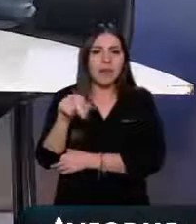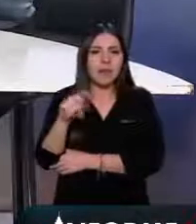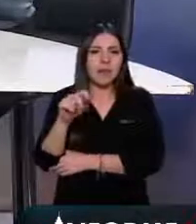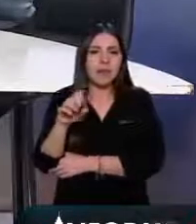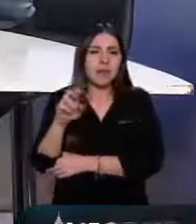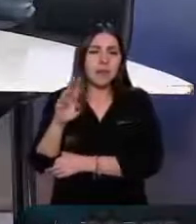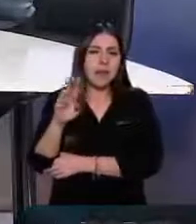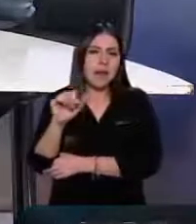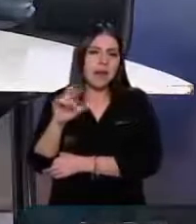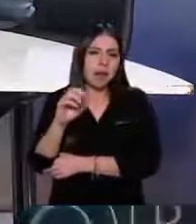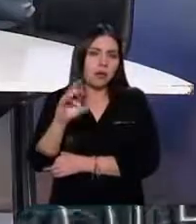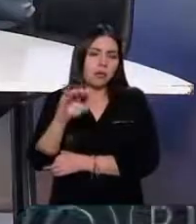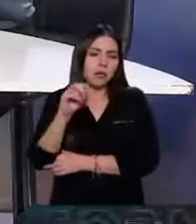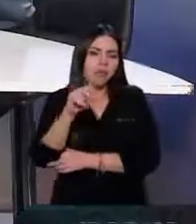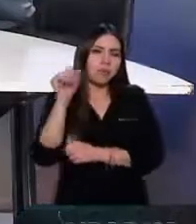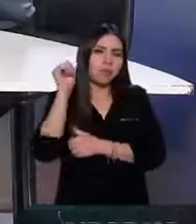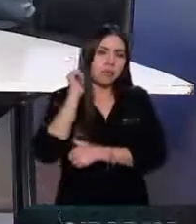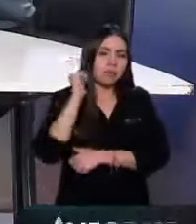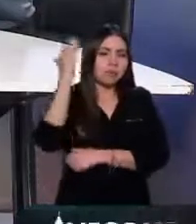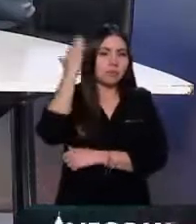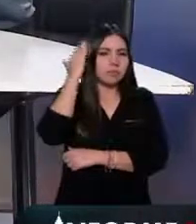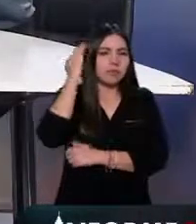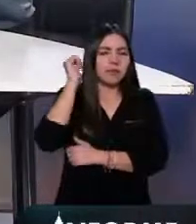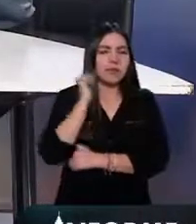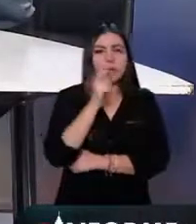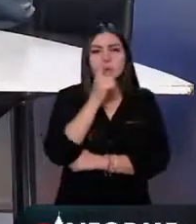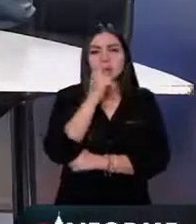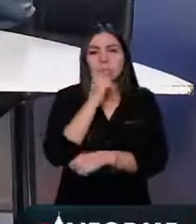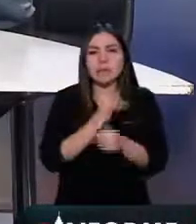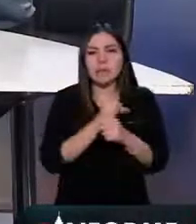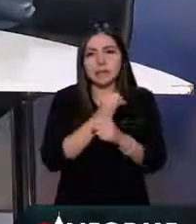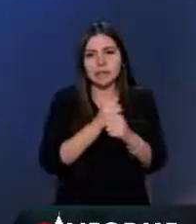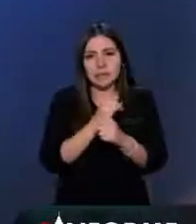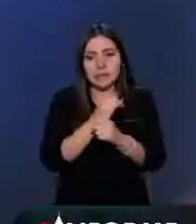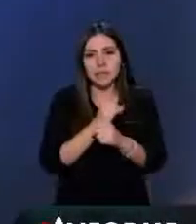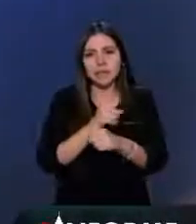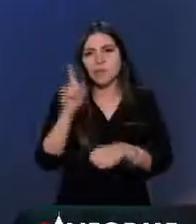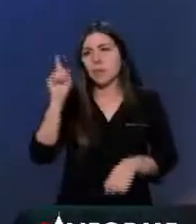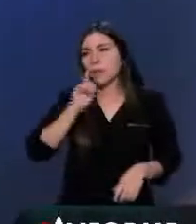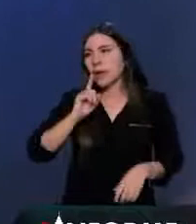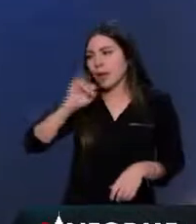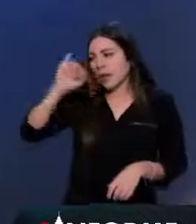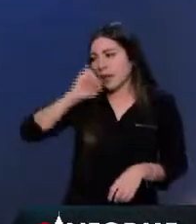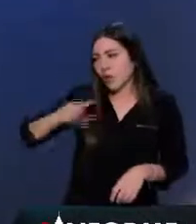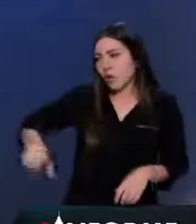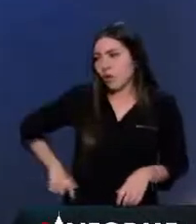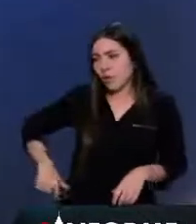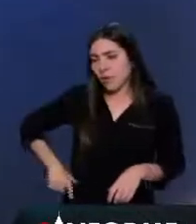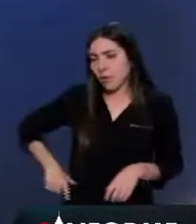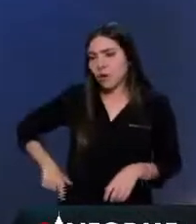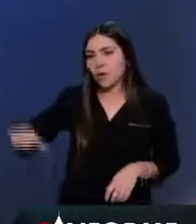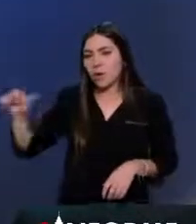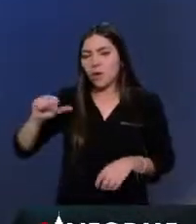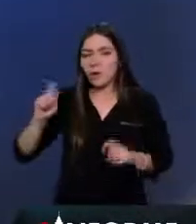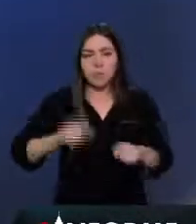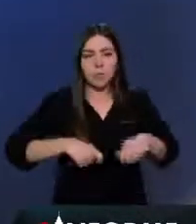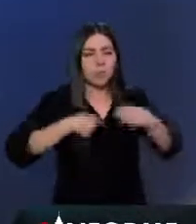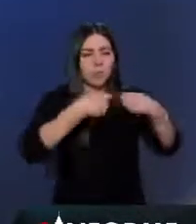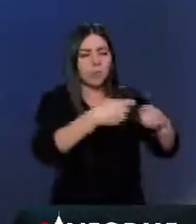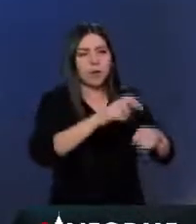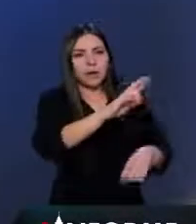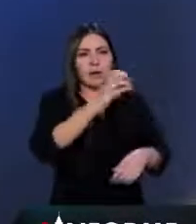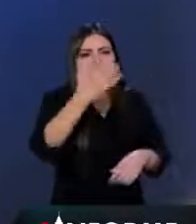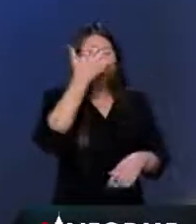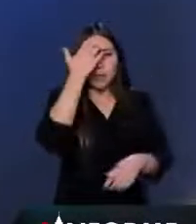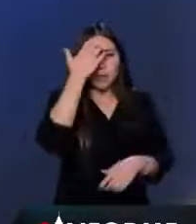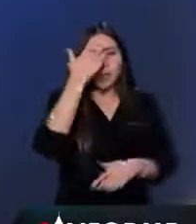en la Fiscalía General de Justicia y que, por cierto, hoy tuvo un reconocimiento por parte de la jefa de gobierno en la ceremonia que se desarrolló en el Museo de la Ciudad de México. Entonces, sí